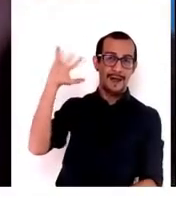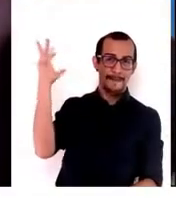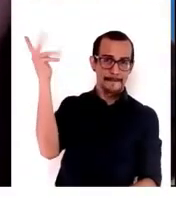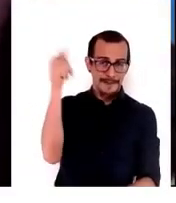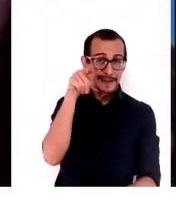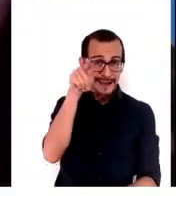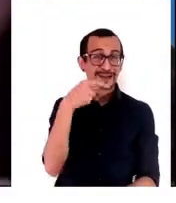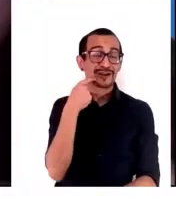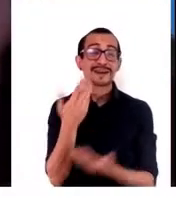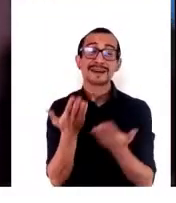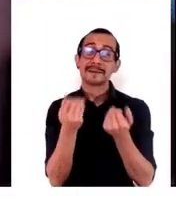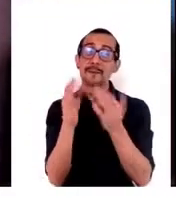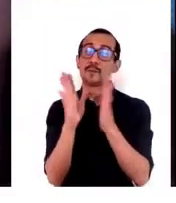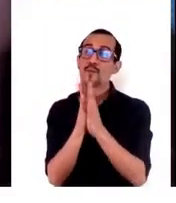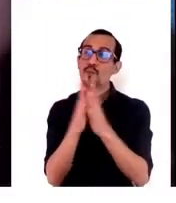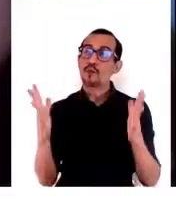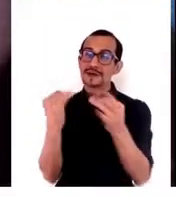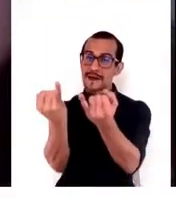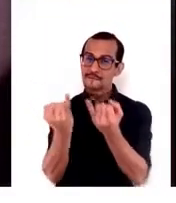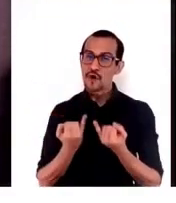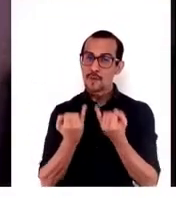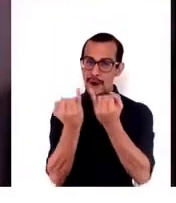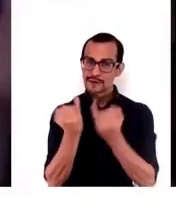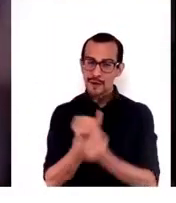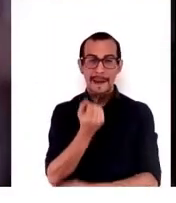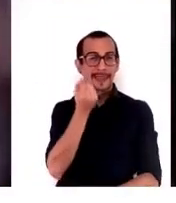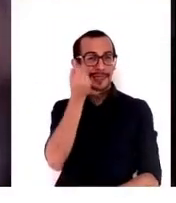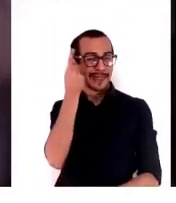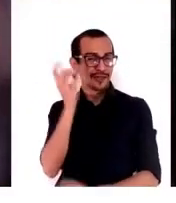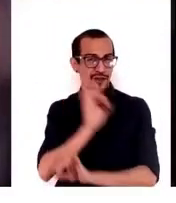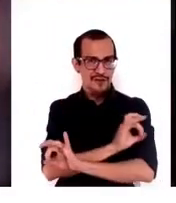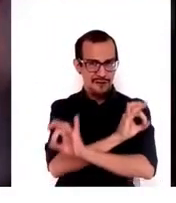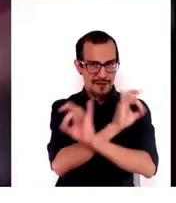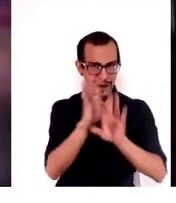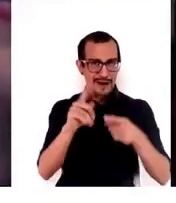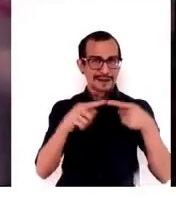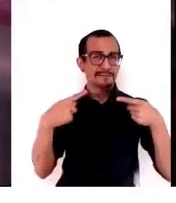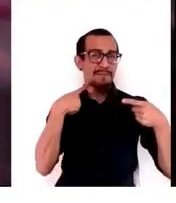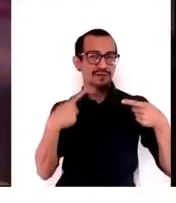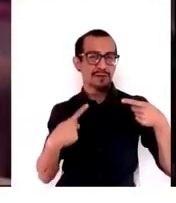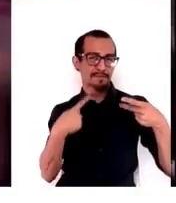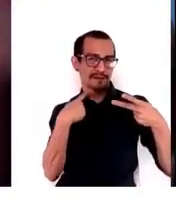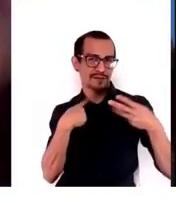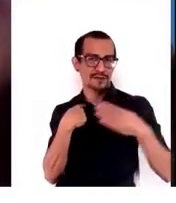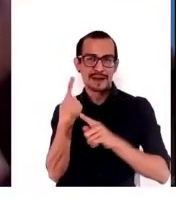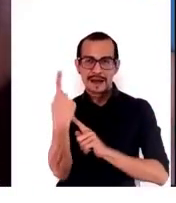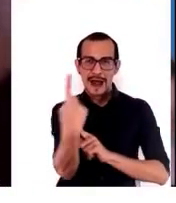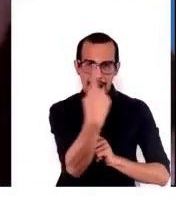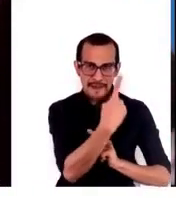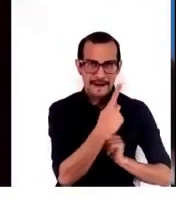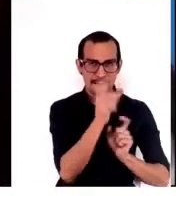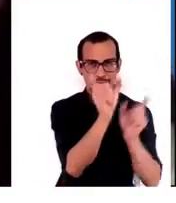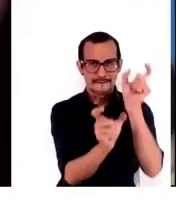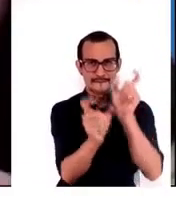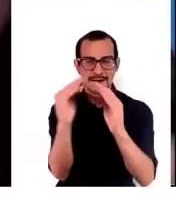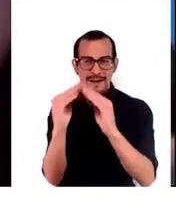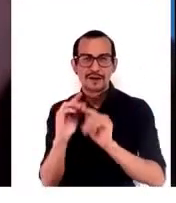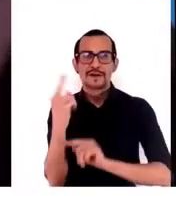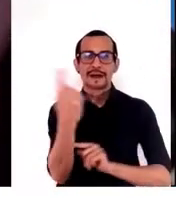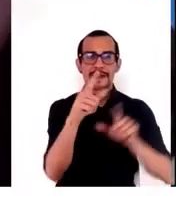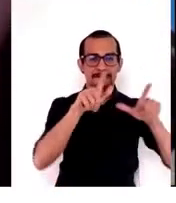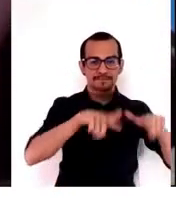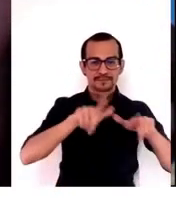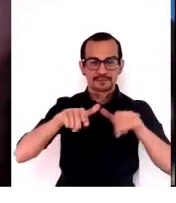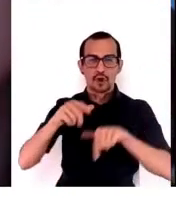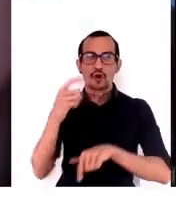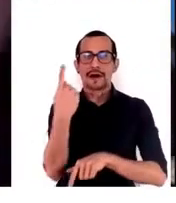muchos datos para entenderlo. Es el impacto de cada, decimos, cada manzana o cada